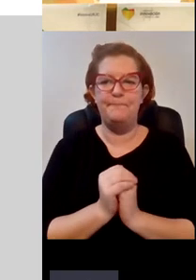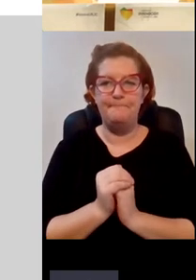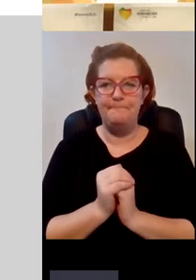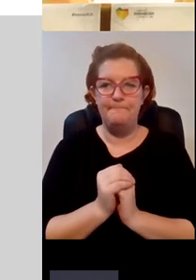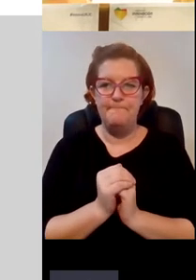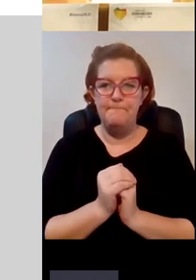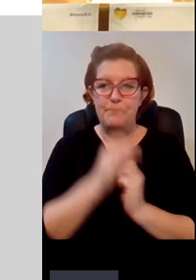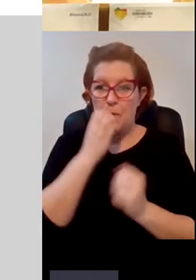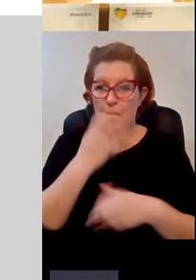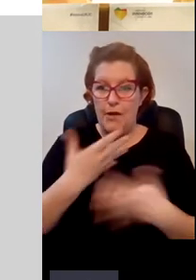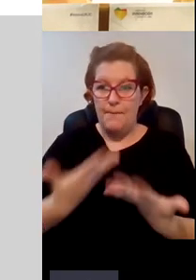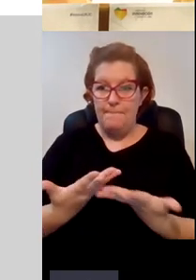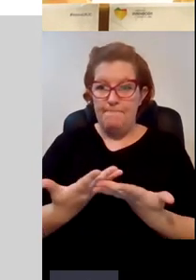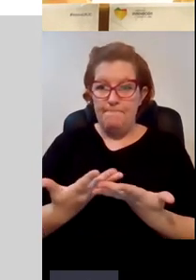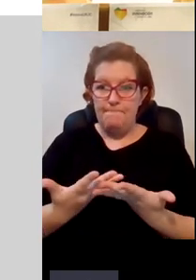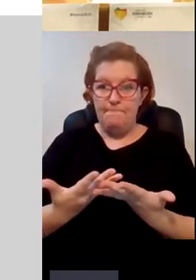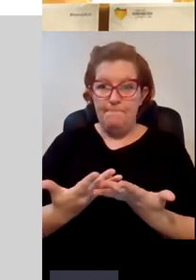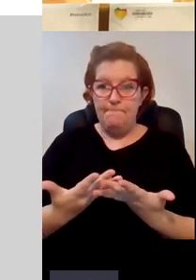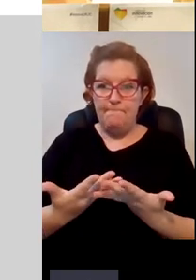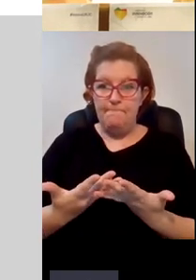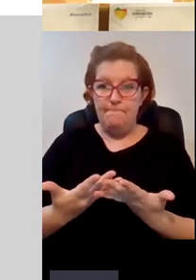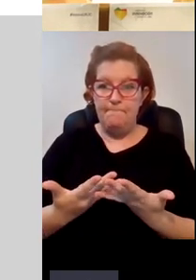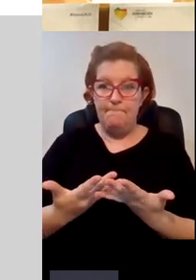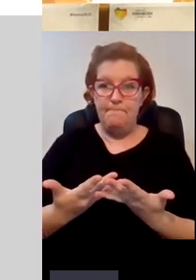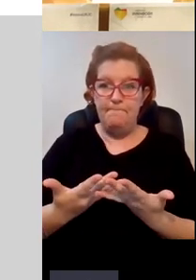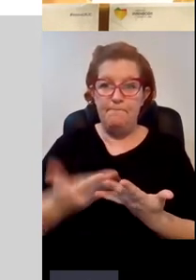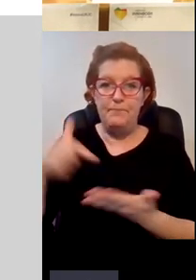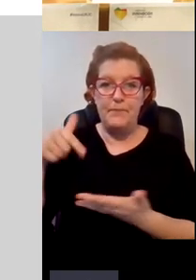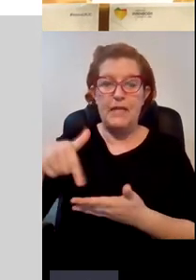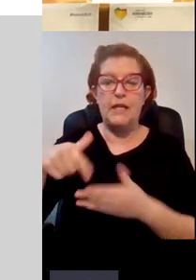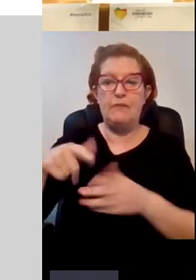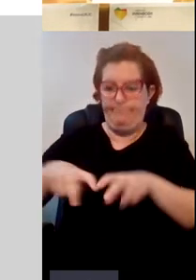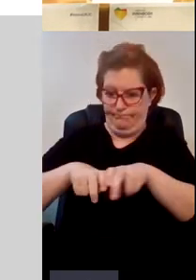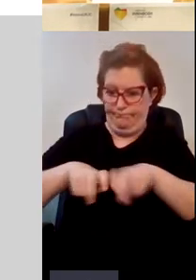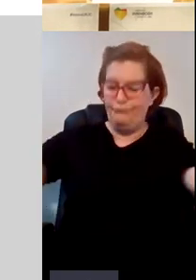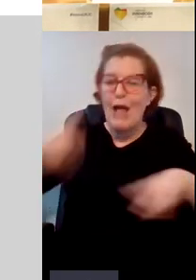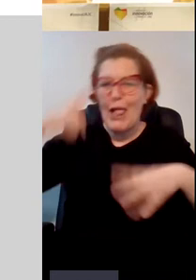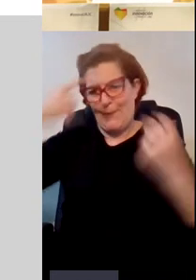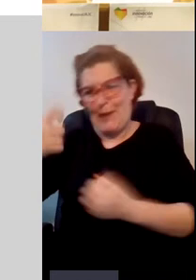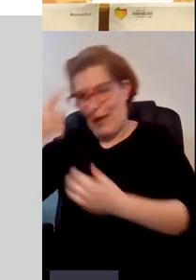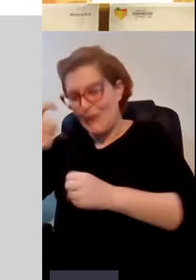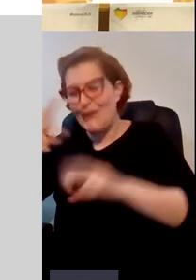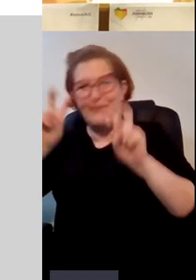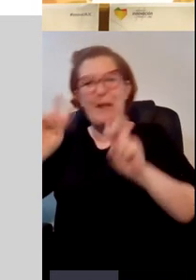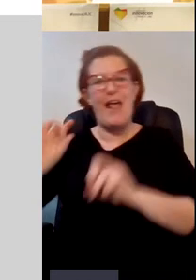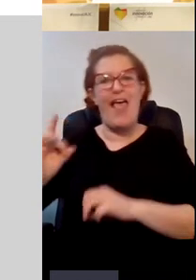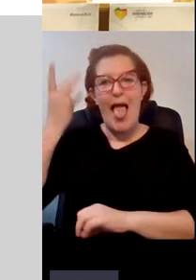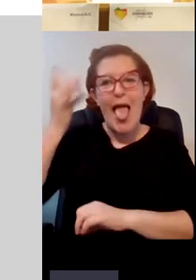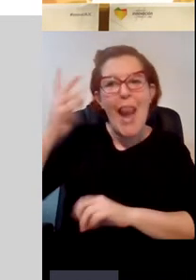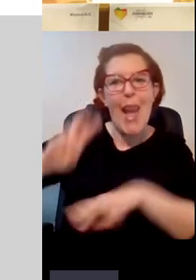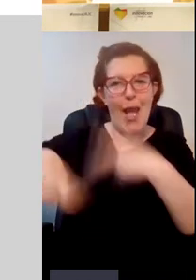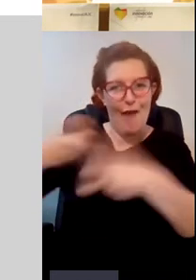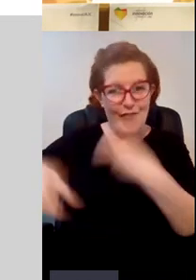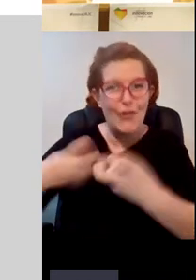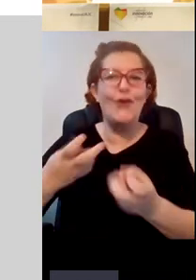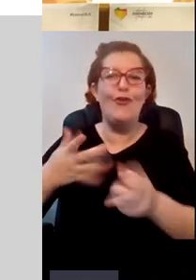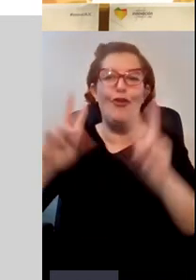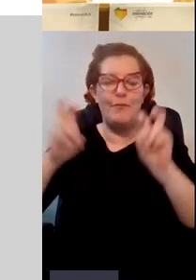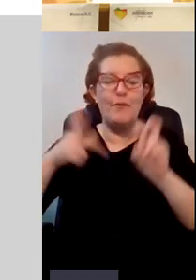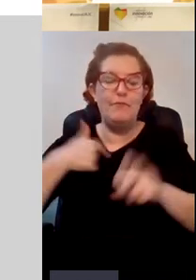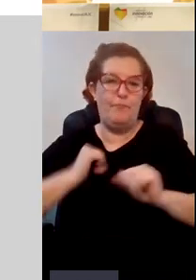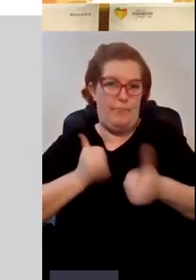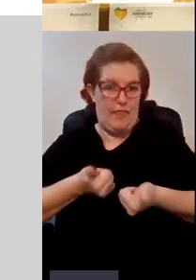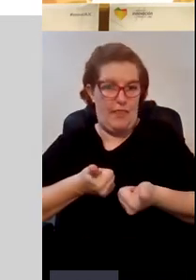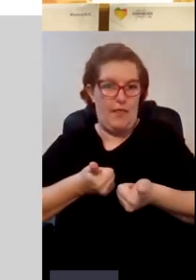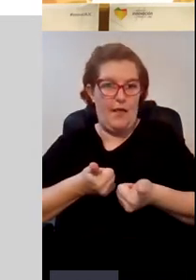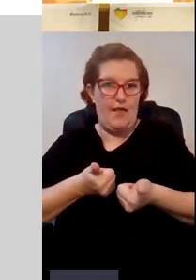Bueno, como este panel, esta mesa, tiene que ver con la innovación, vamos a partir de la base que